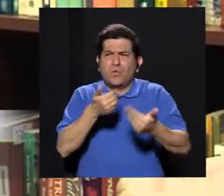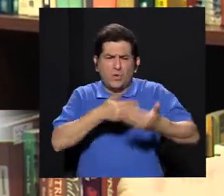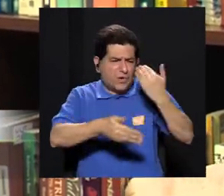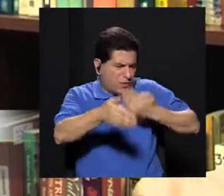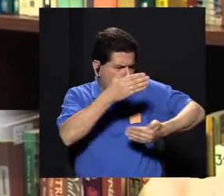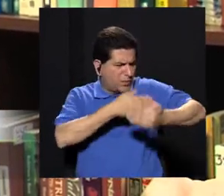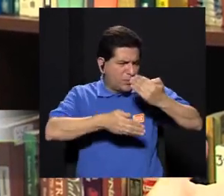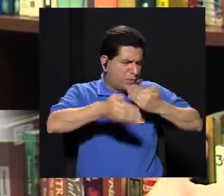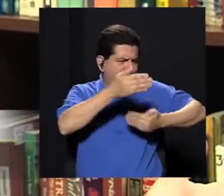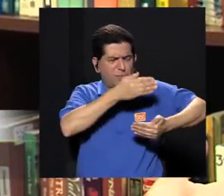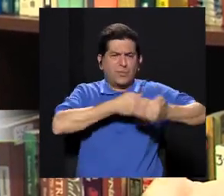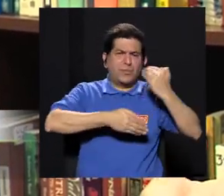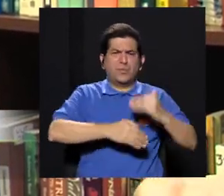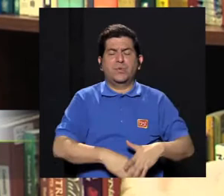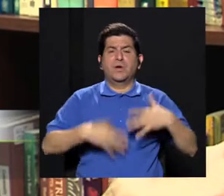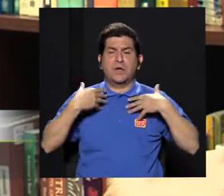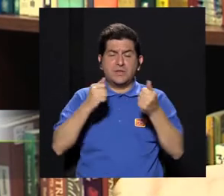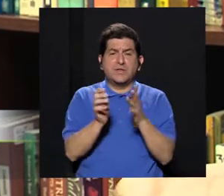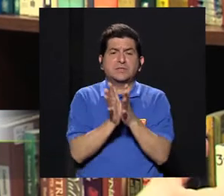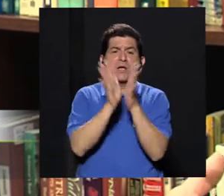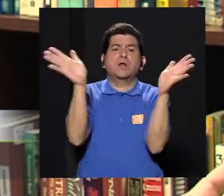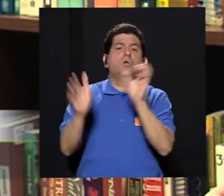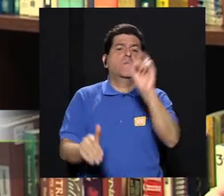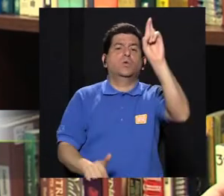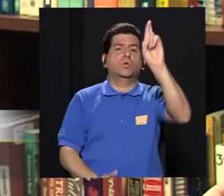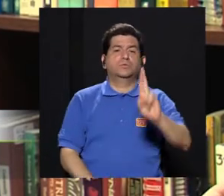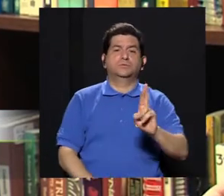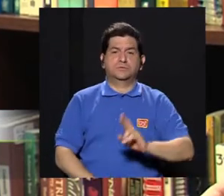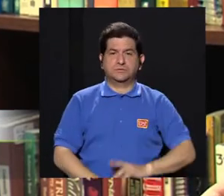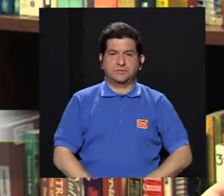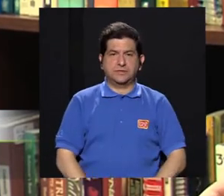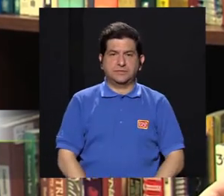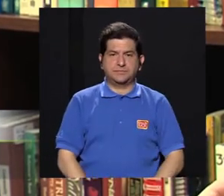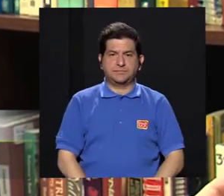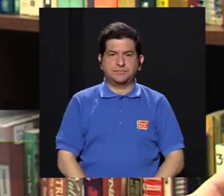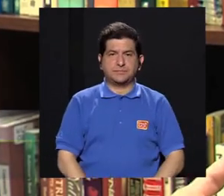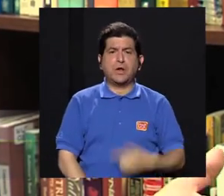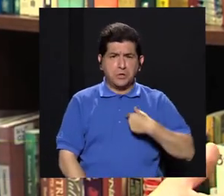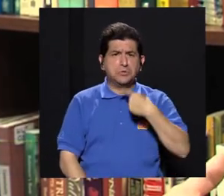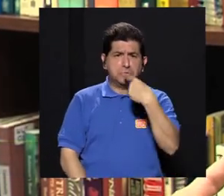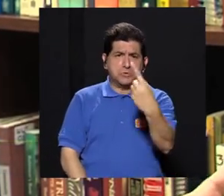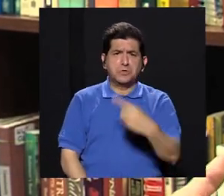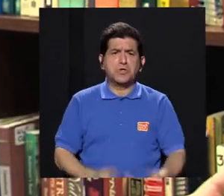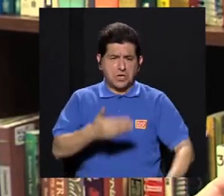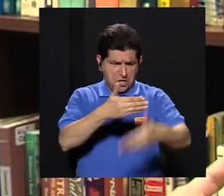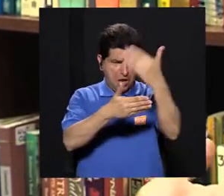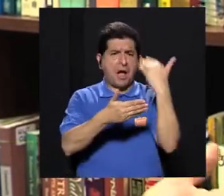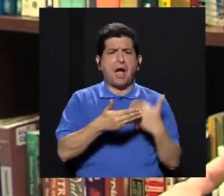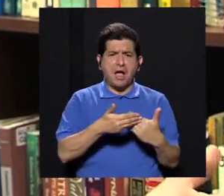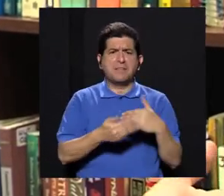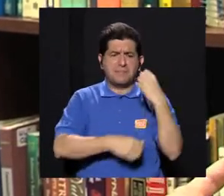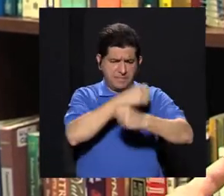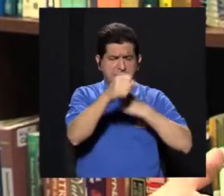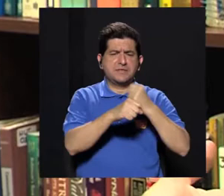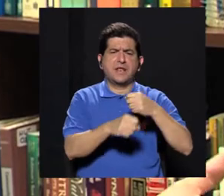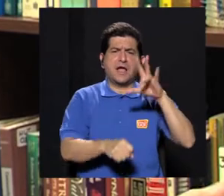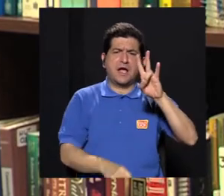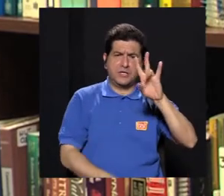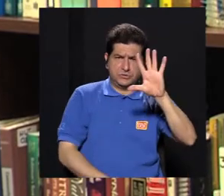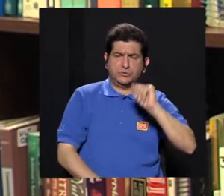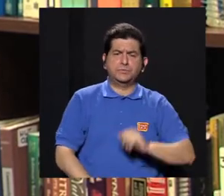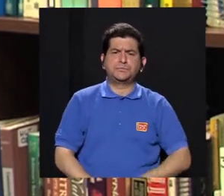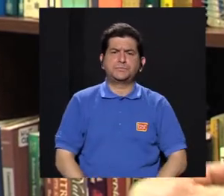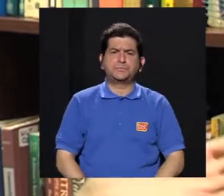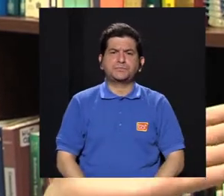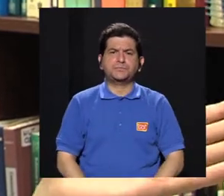uno quisiera incluso regresar a eso, de la salud pública en Costa Rica. Y yo diría que antes incluso del